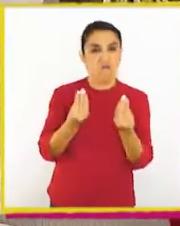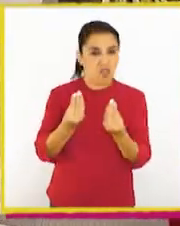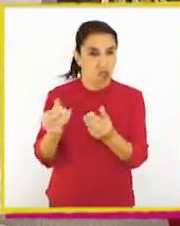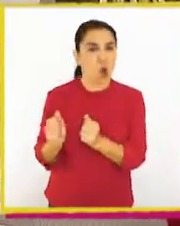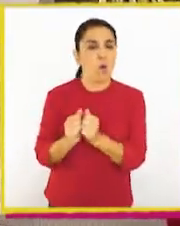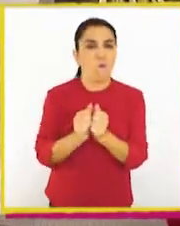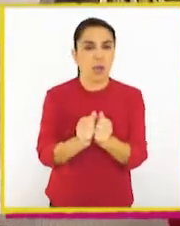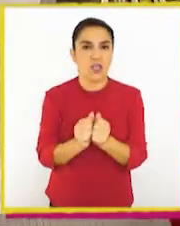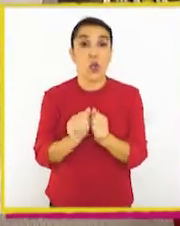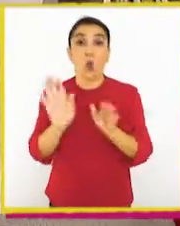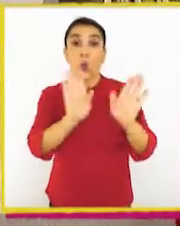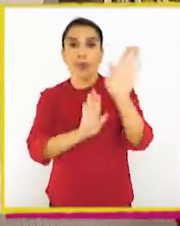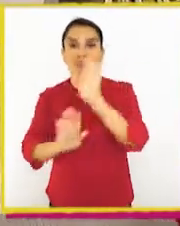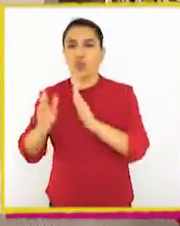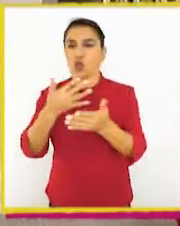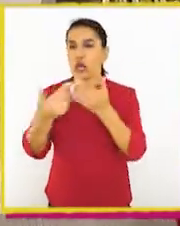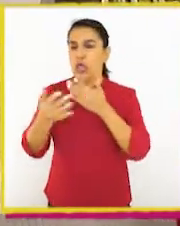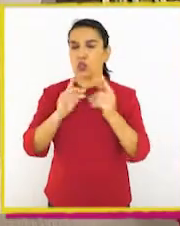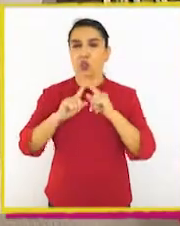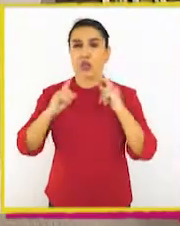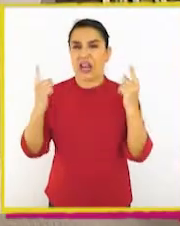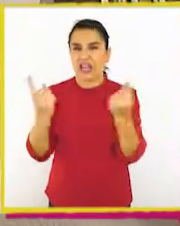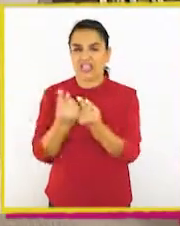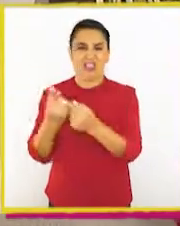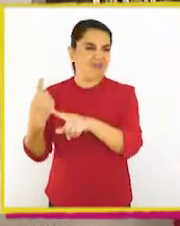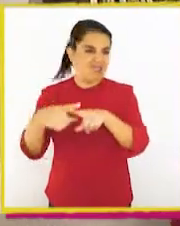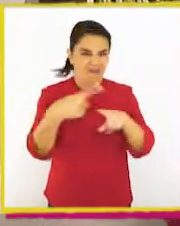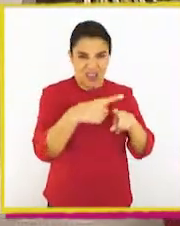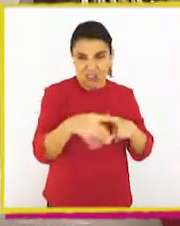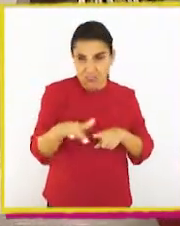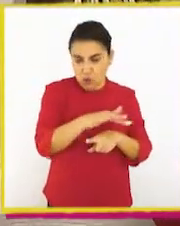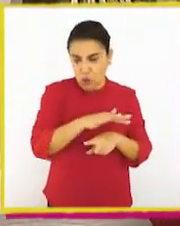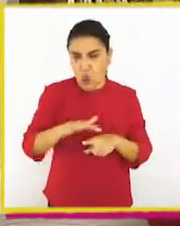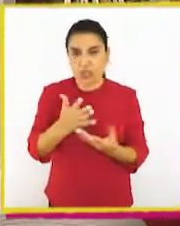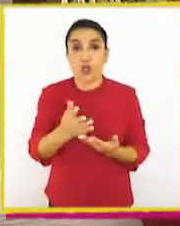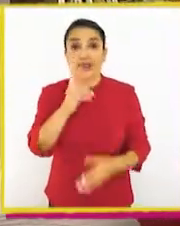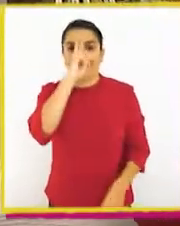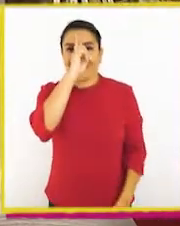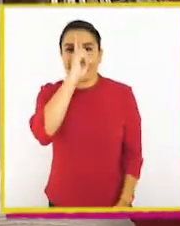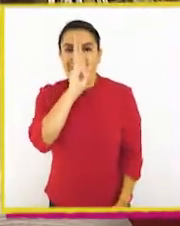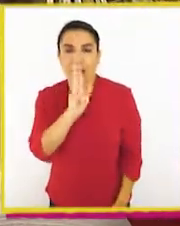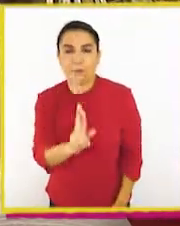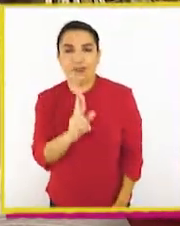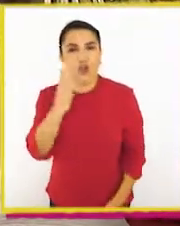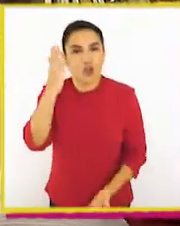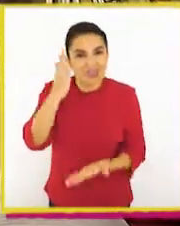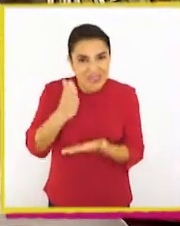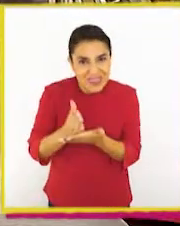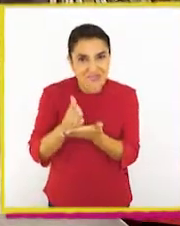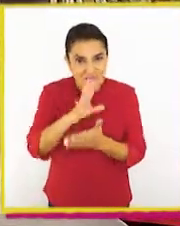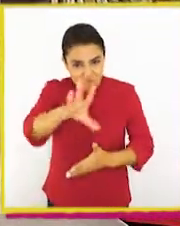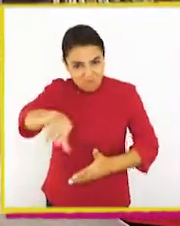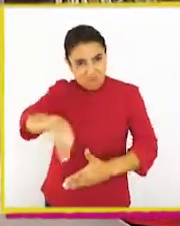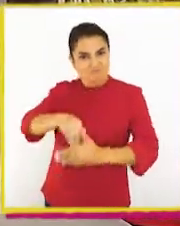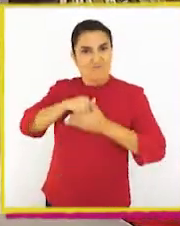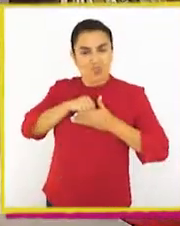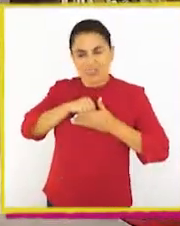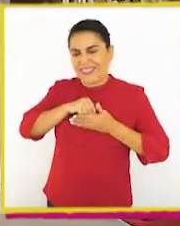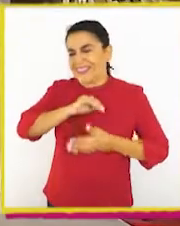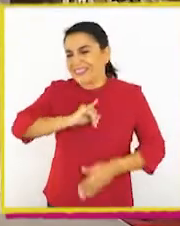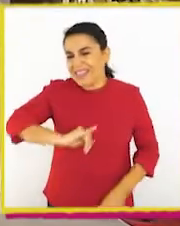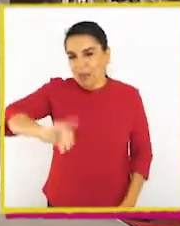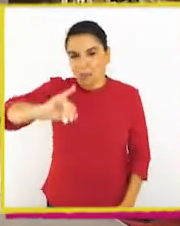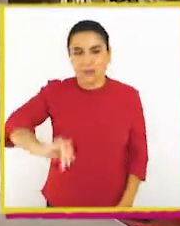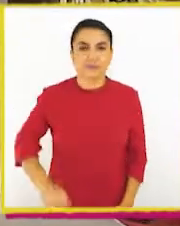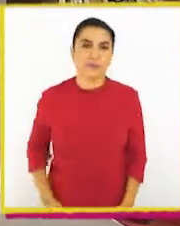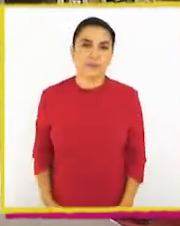nuestros compañeros, cuidando la naturaleza y en muchos casos más. El respeto es algo que debe formar parte de nosotros en